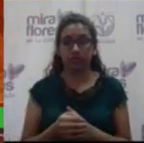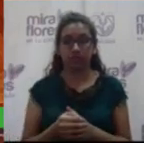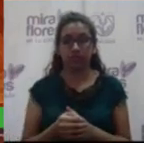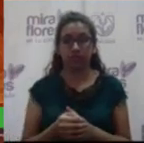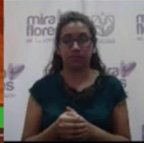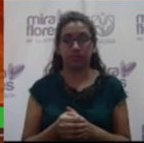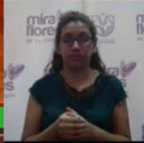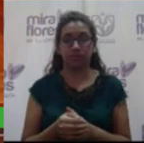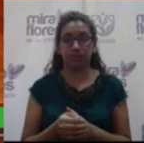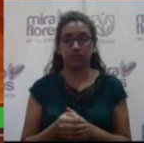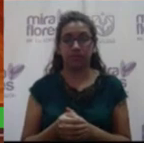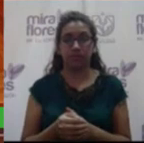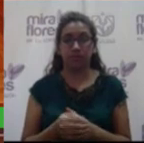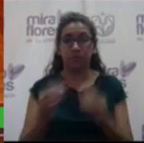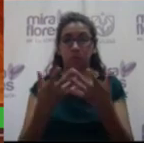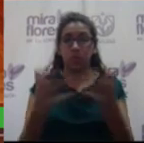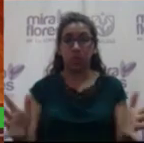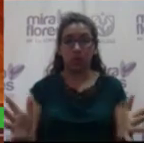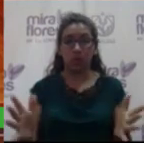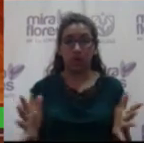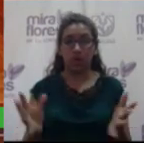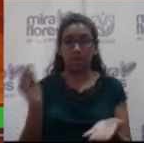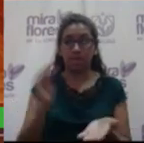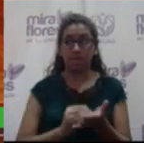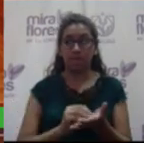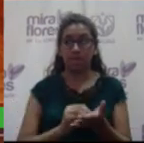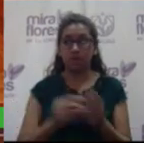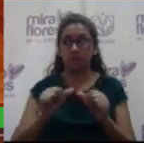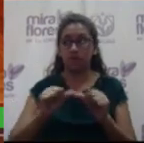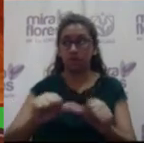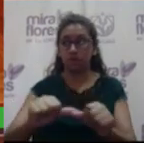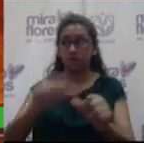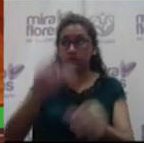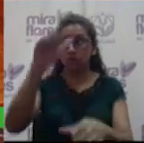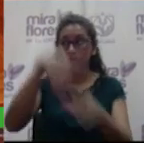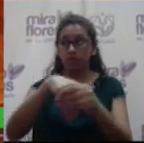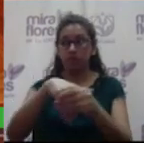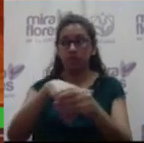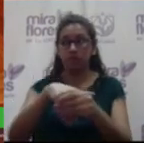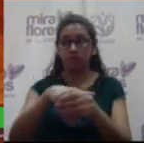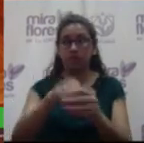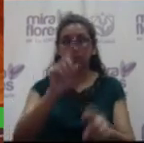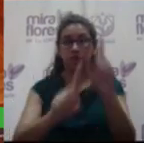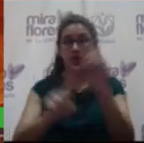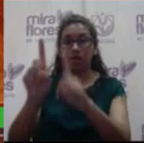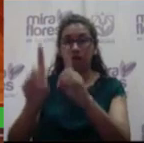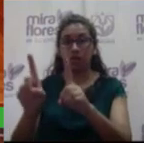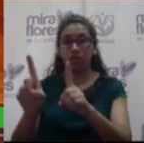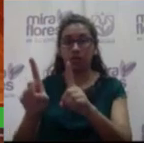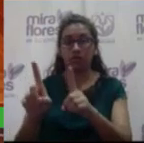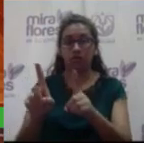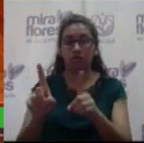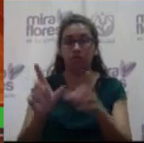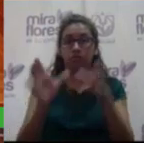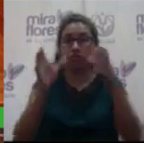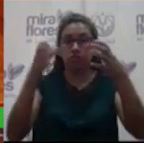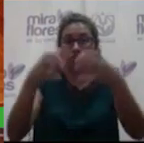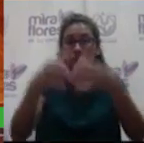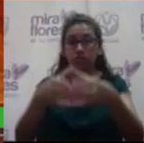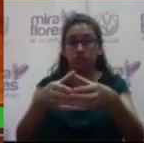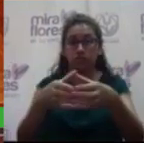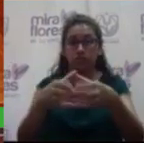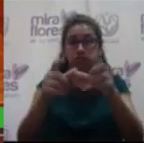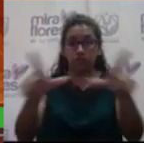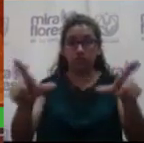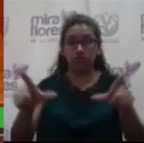No hay mención alguna, procederemos a votar entonces. Aquí los miembros del Consejo de Coordinación